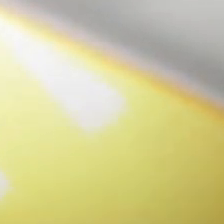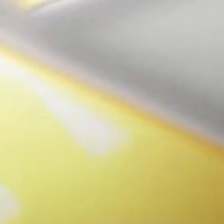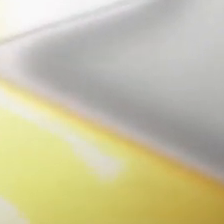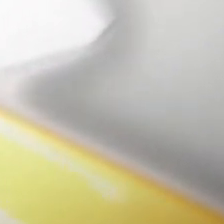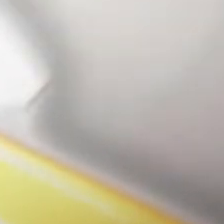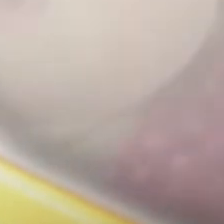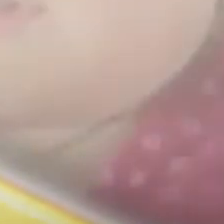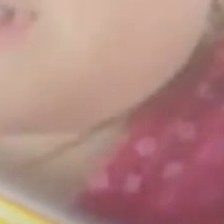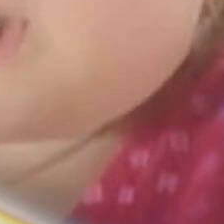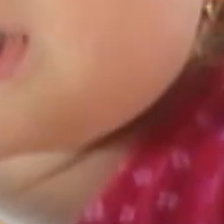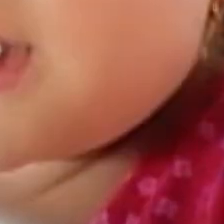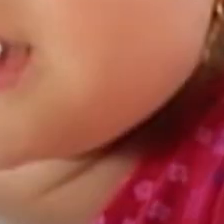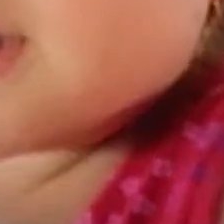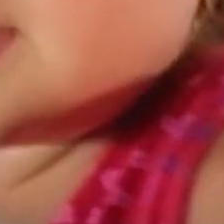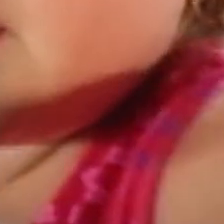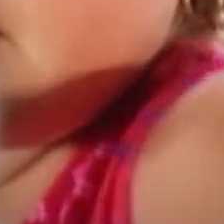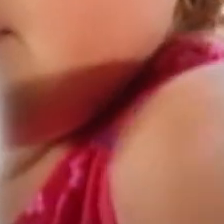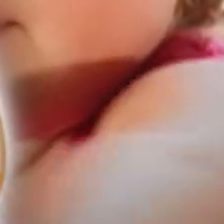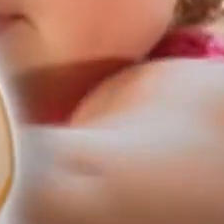I'll see you next time.